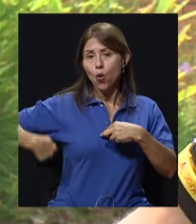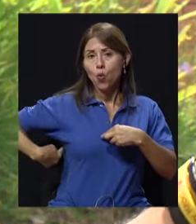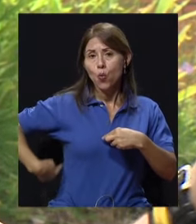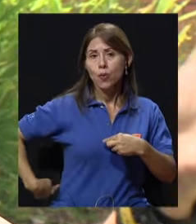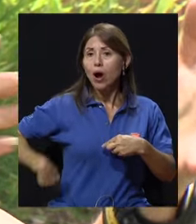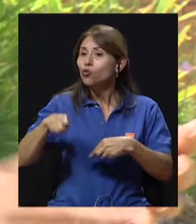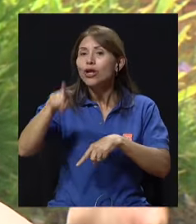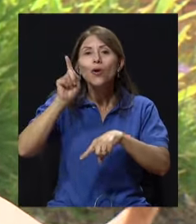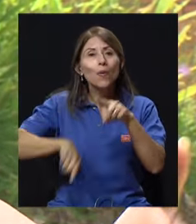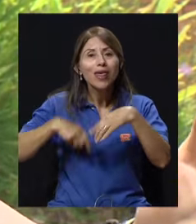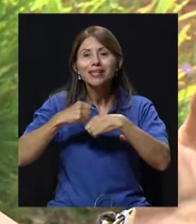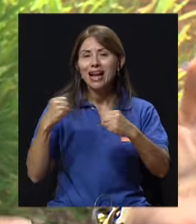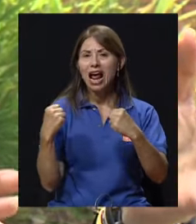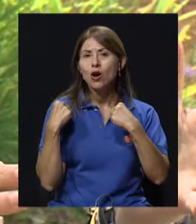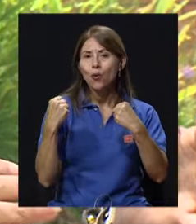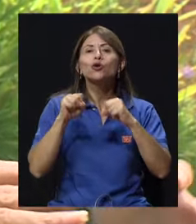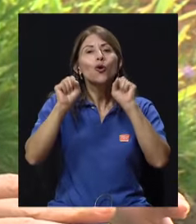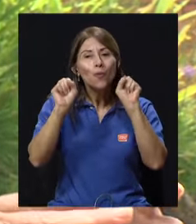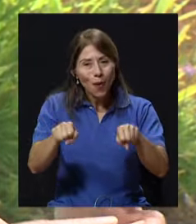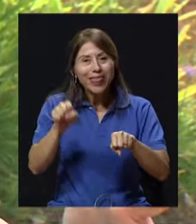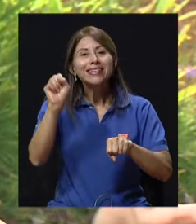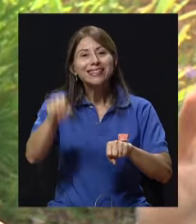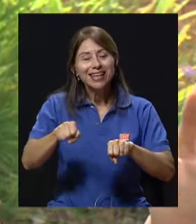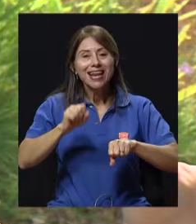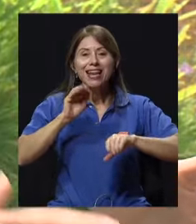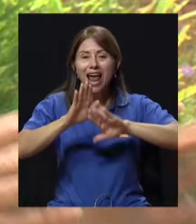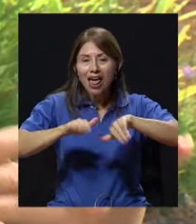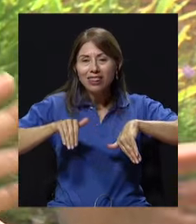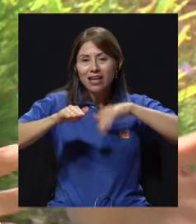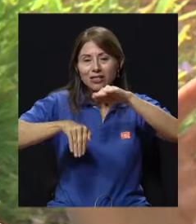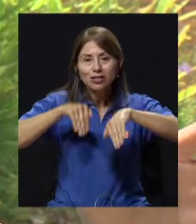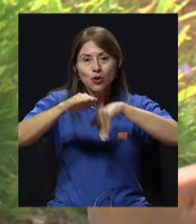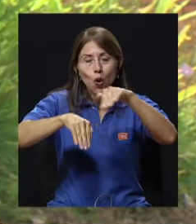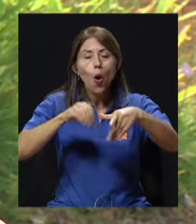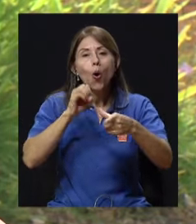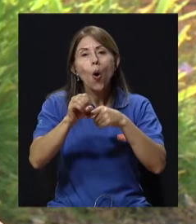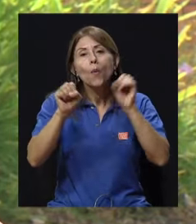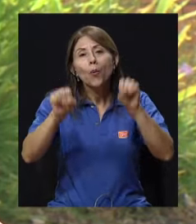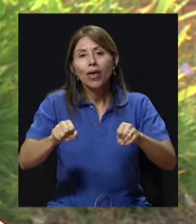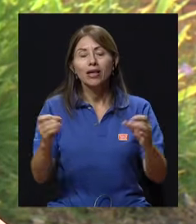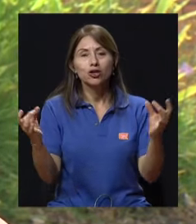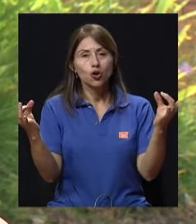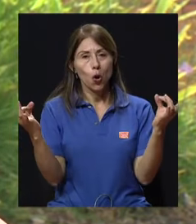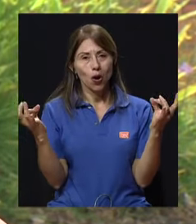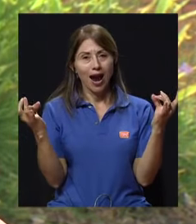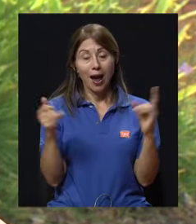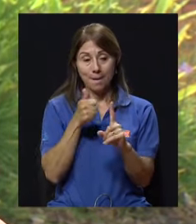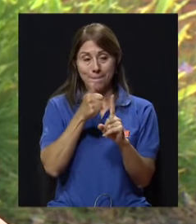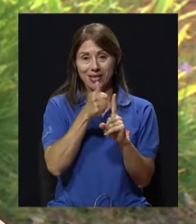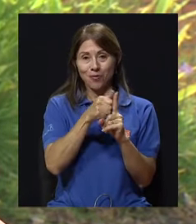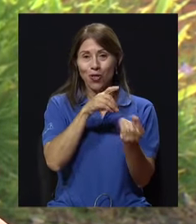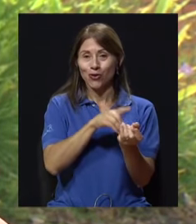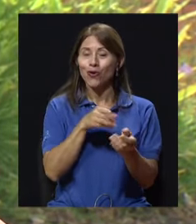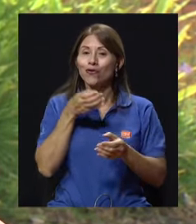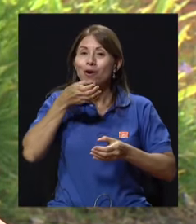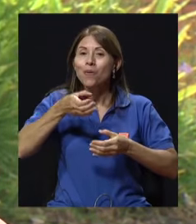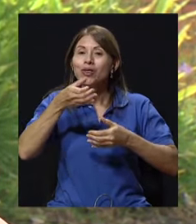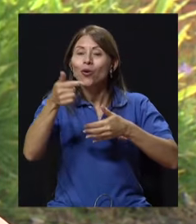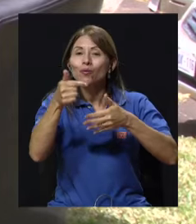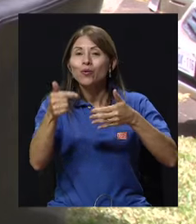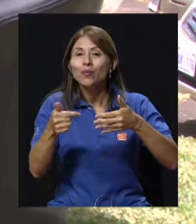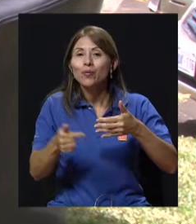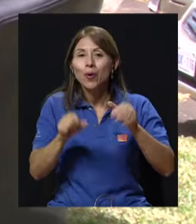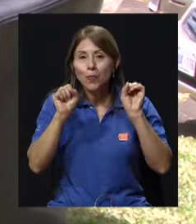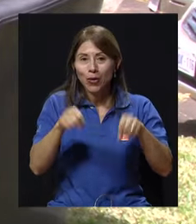usted no puede ser heroico, usted puede hacer natación, puede hacer inclusive hasta yoga. Y él mismo le recomendó algunas actividades que podía hacer.